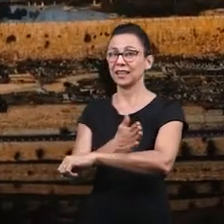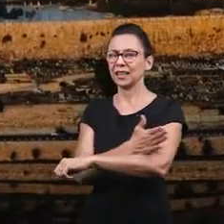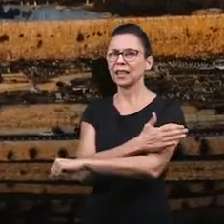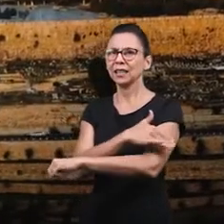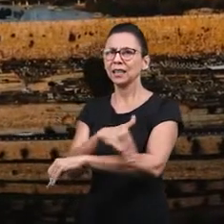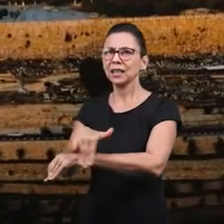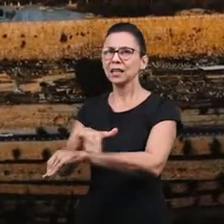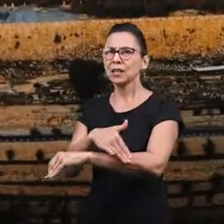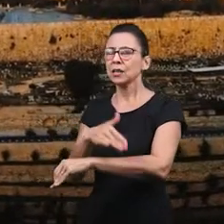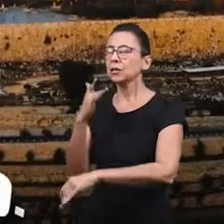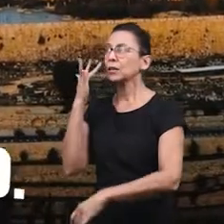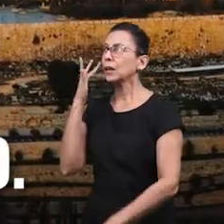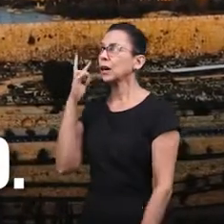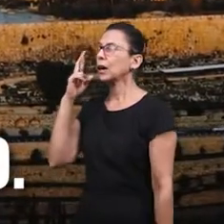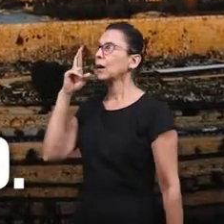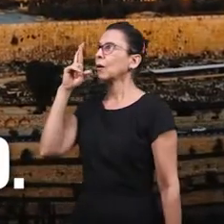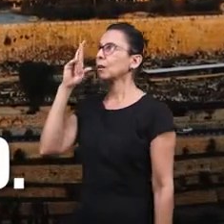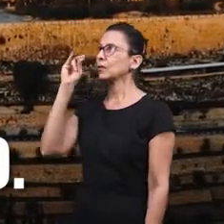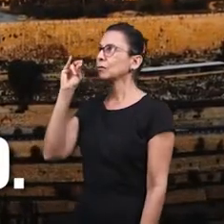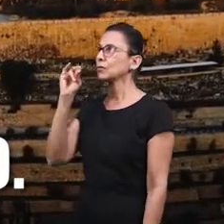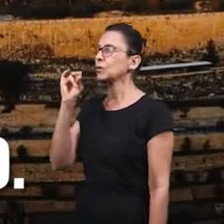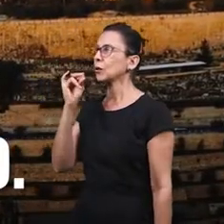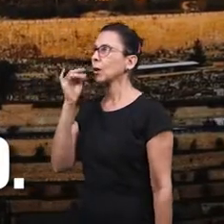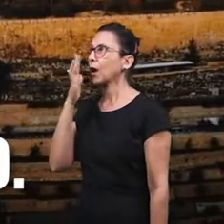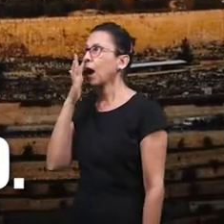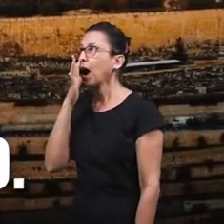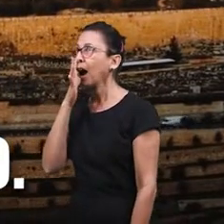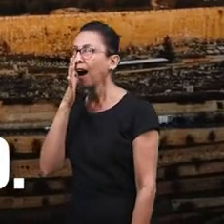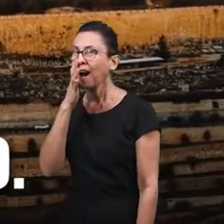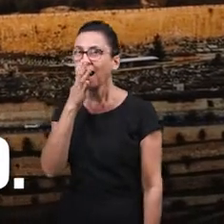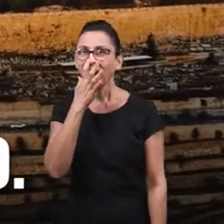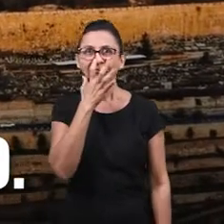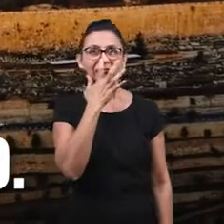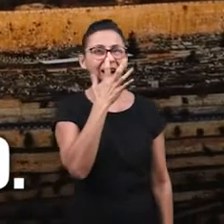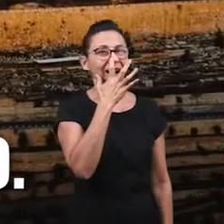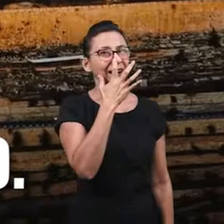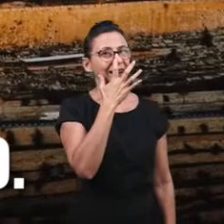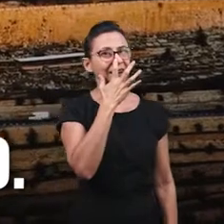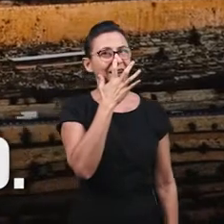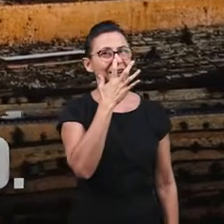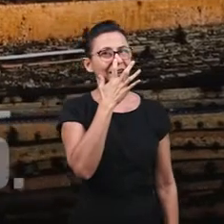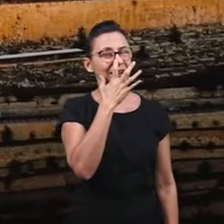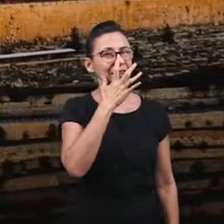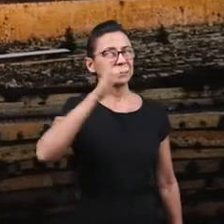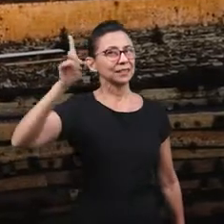Vem Amén Onde las ruas Son de oro